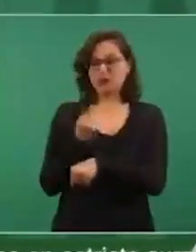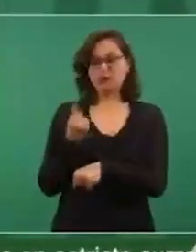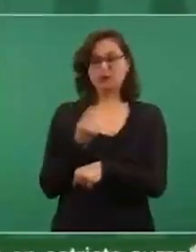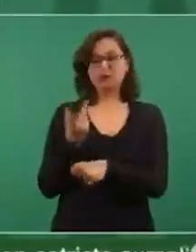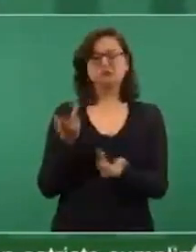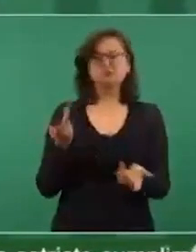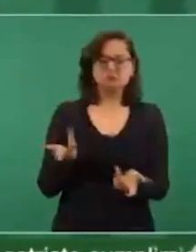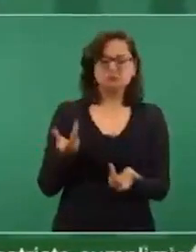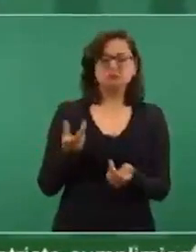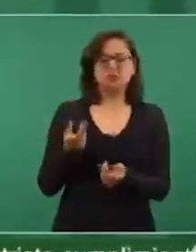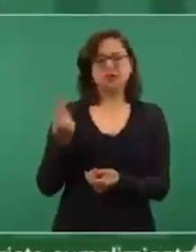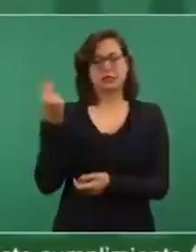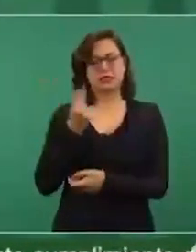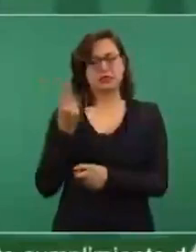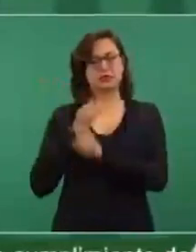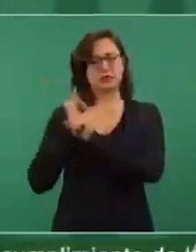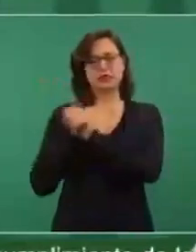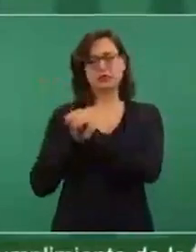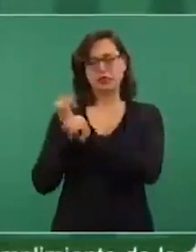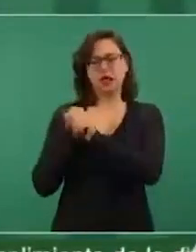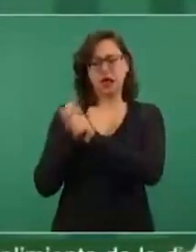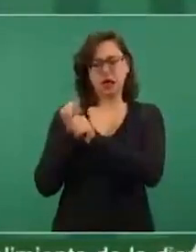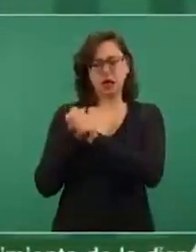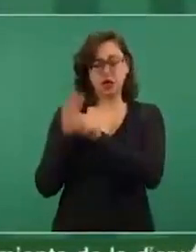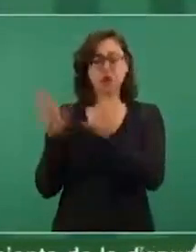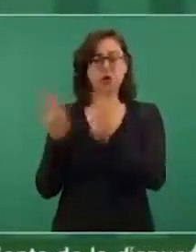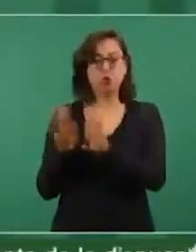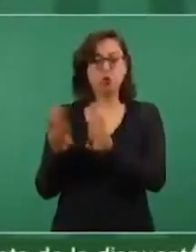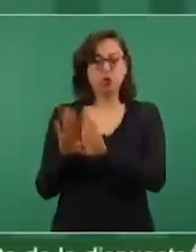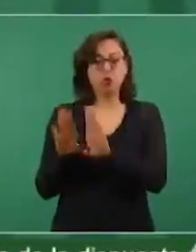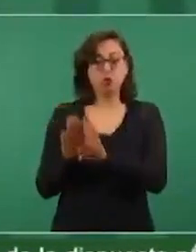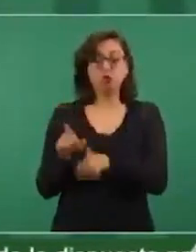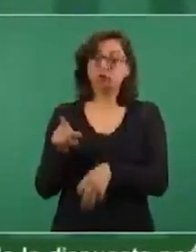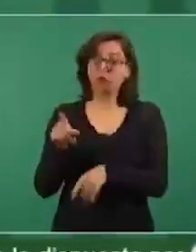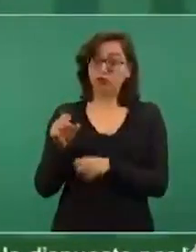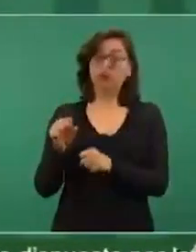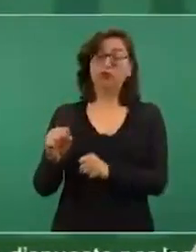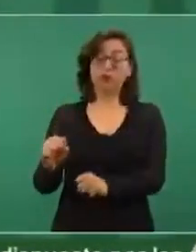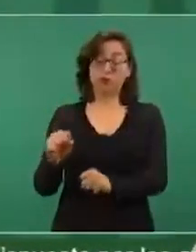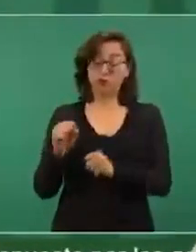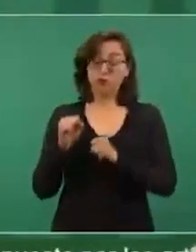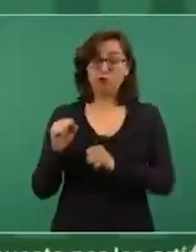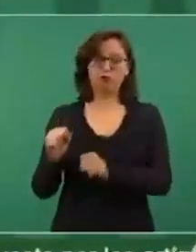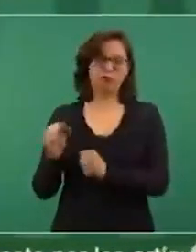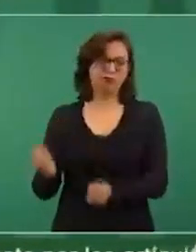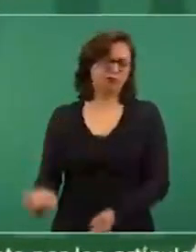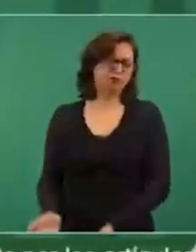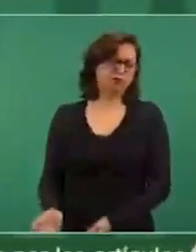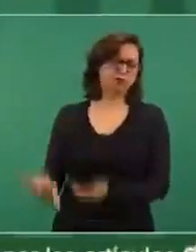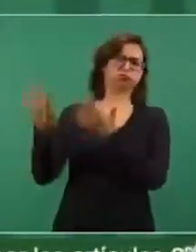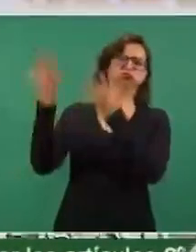bastante fuerte y aparatoso.